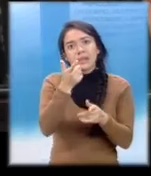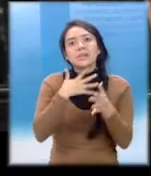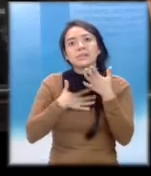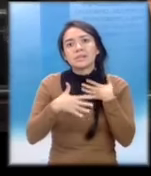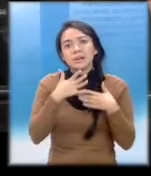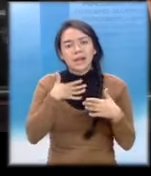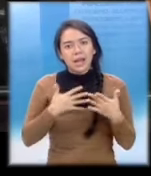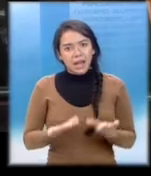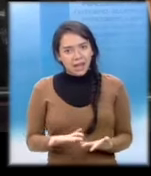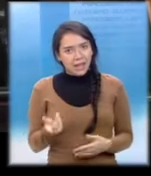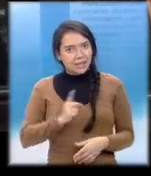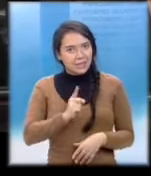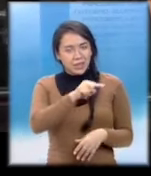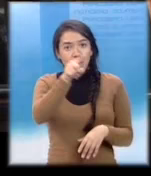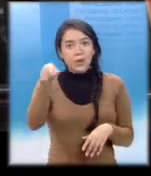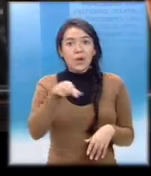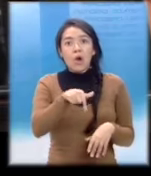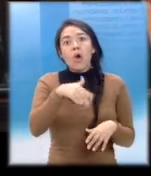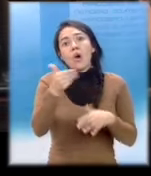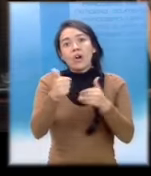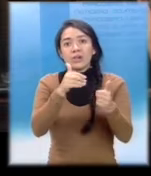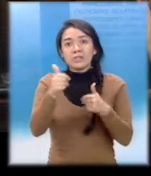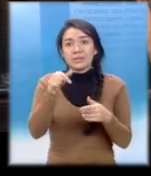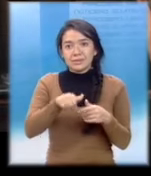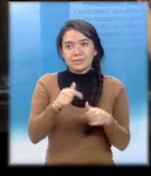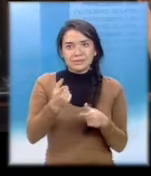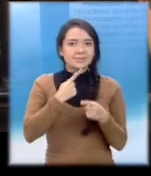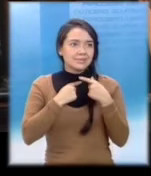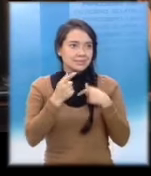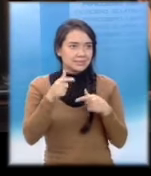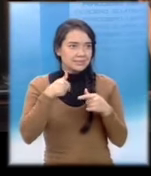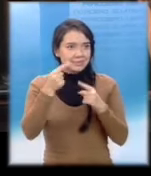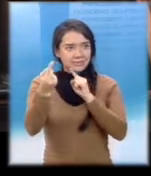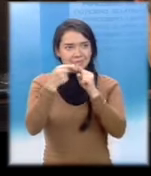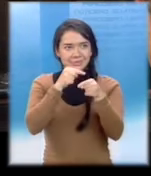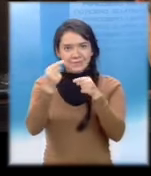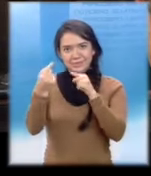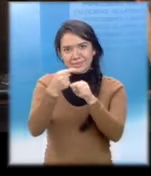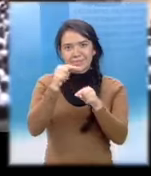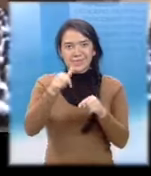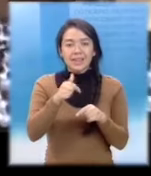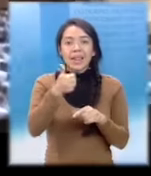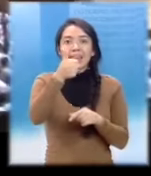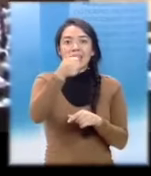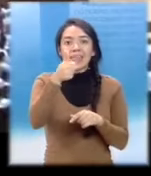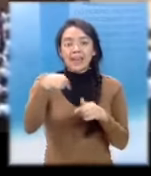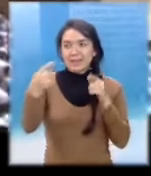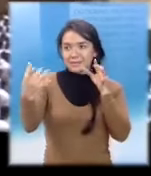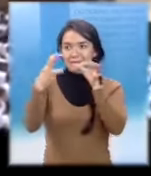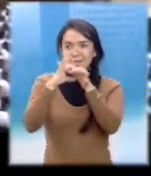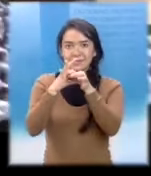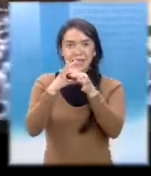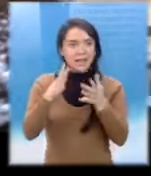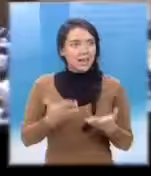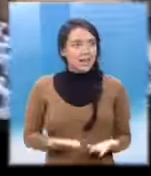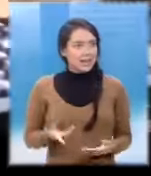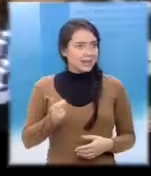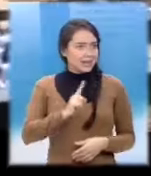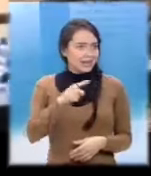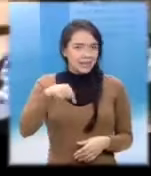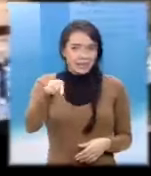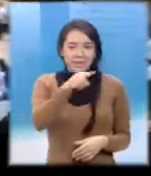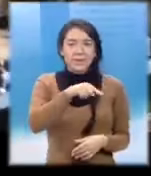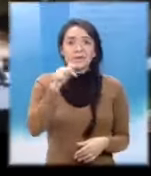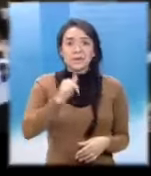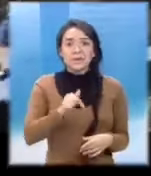Y otras vanidosas coqueteando con líder Porque vamos a bailar el coco Para que miren qué patria hay en todas partes